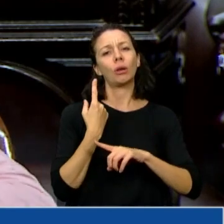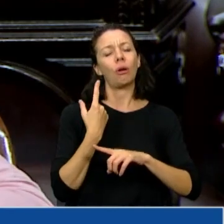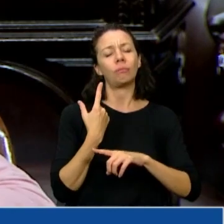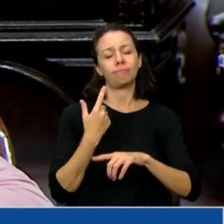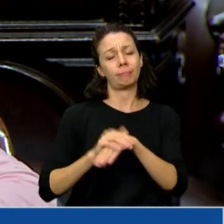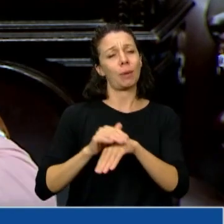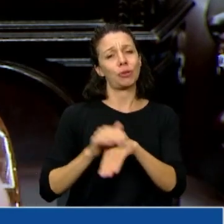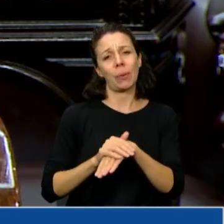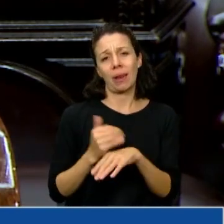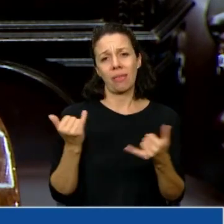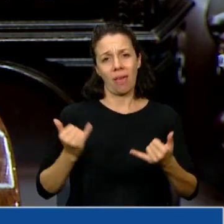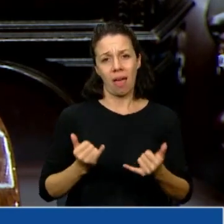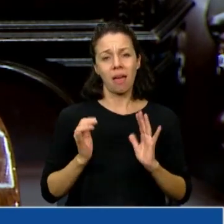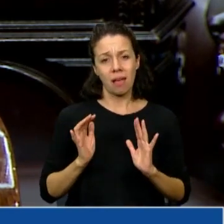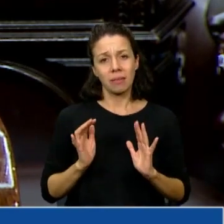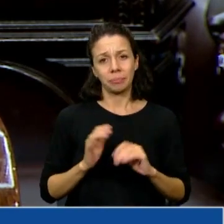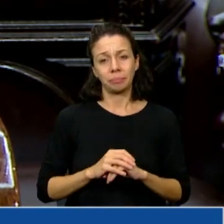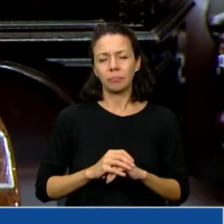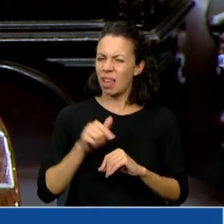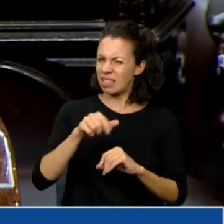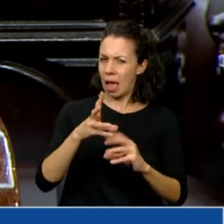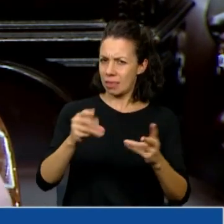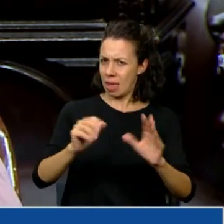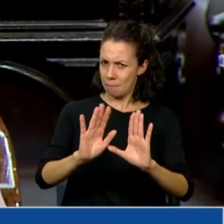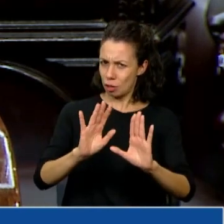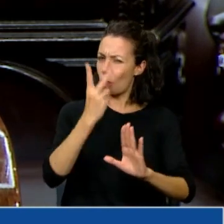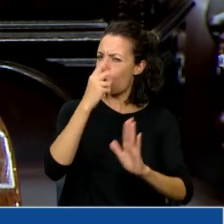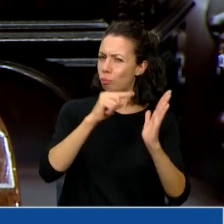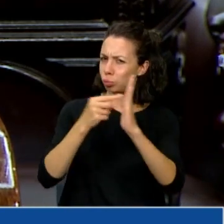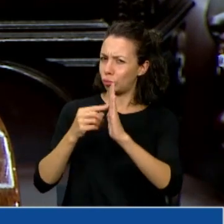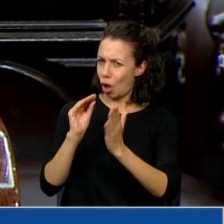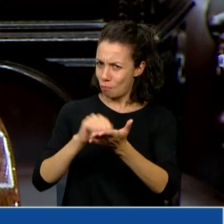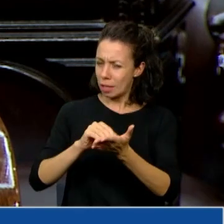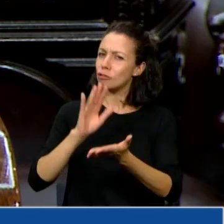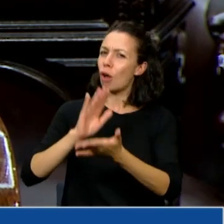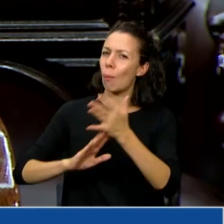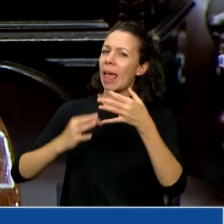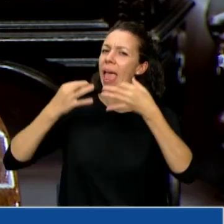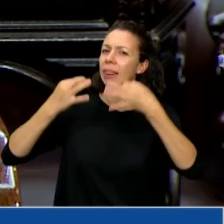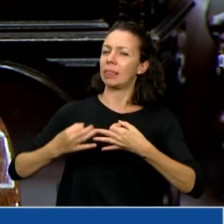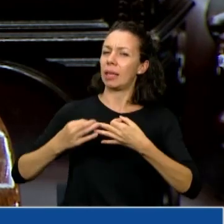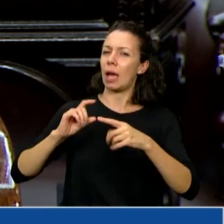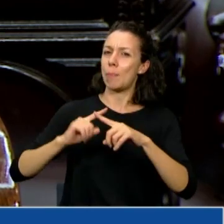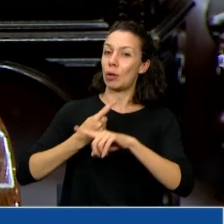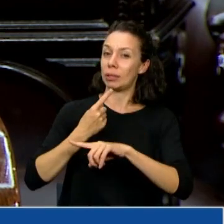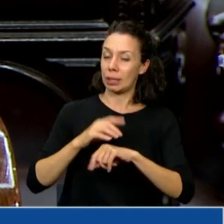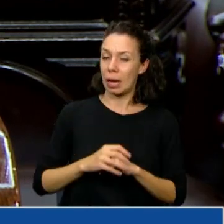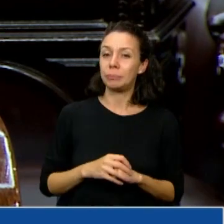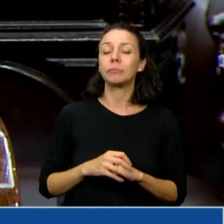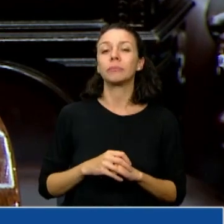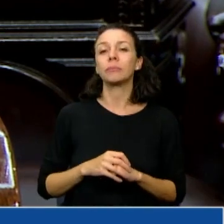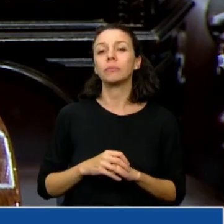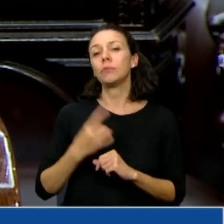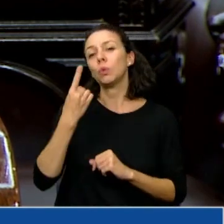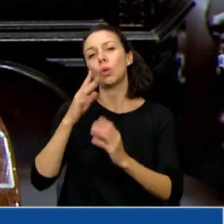con nuestras responsabilidades. Y ya termino y en eso dos cuestiones respecto a la ética política. Una que tiene que